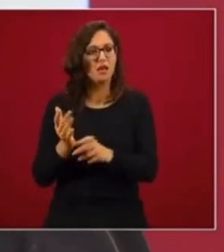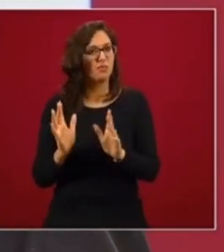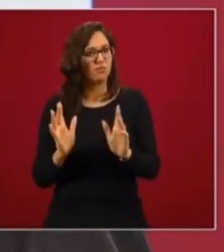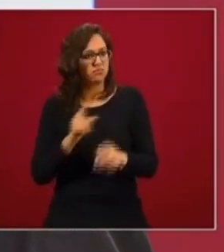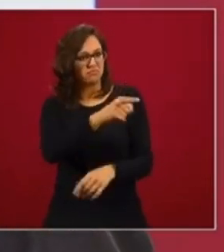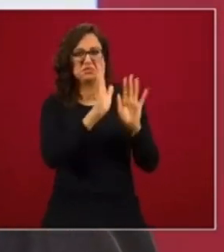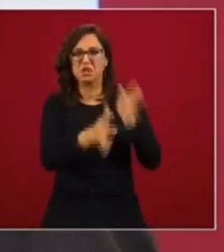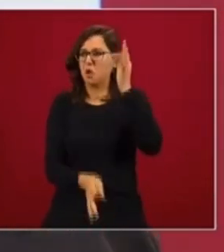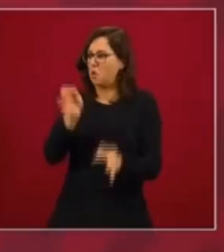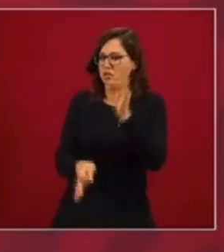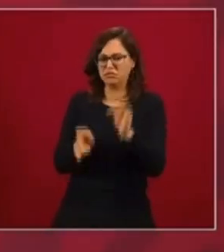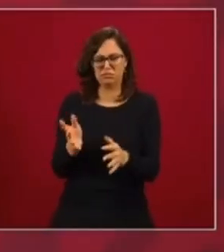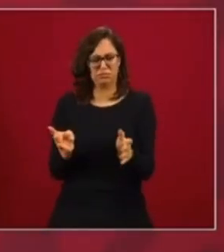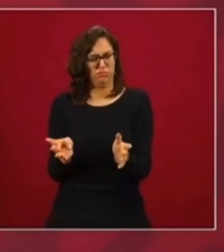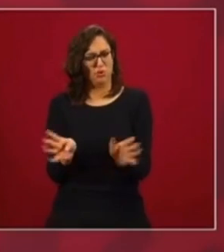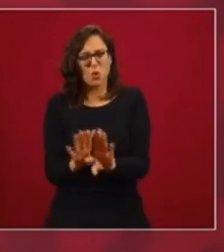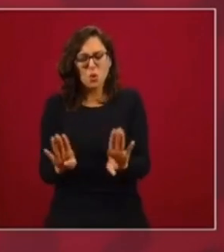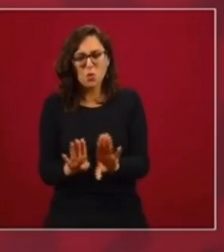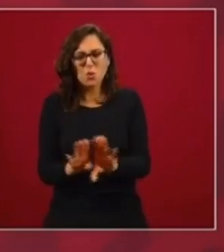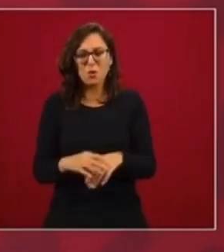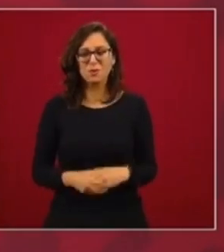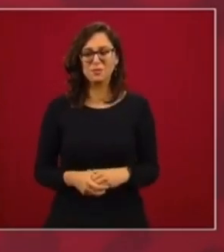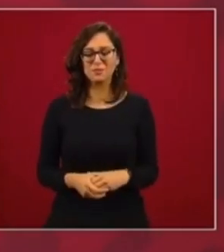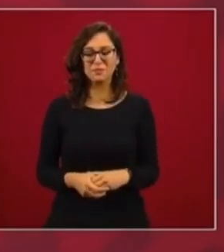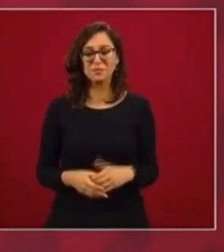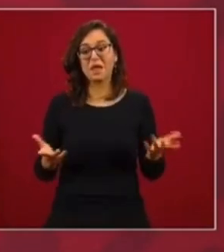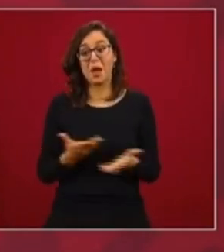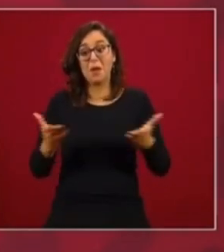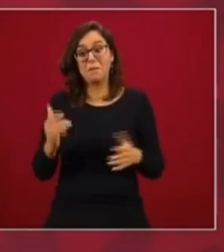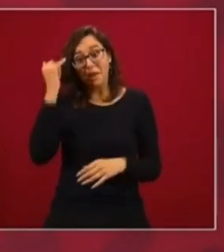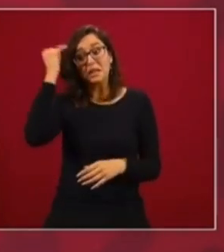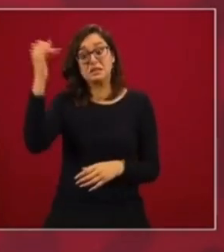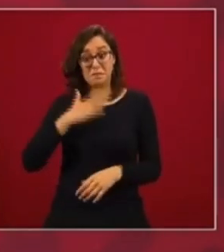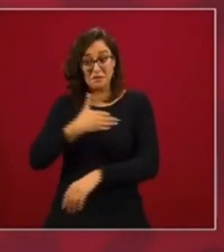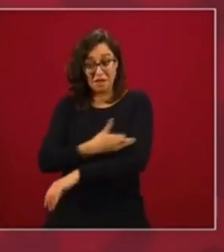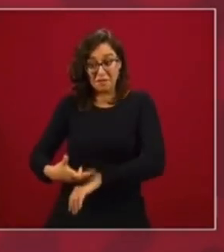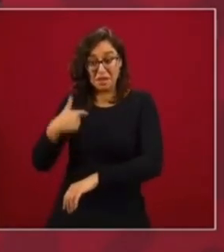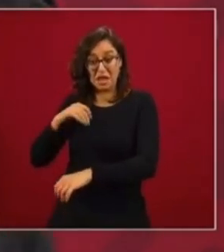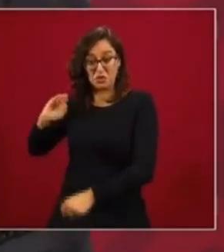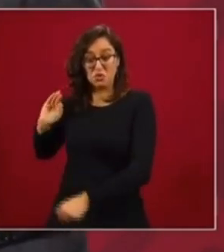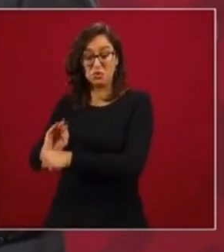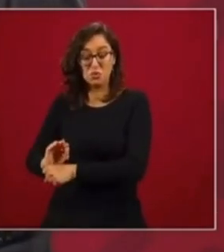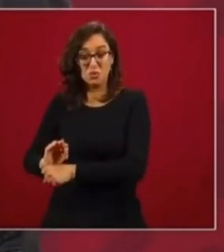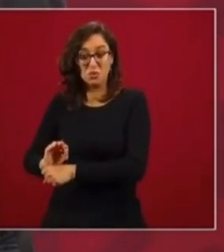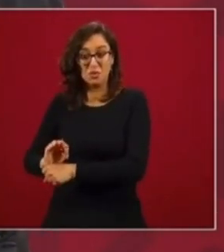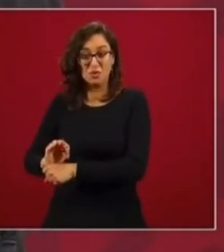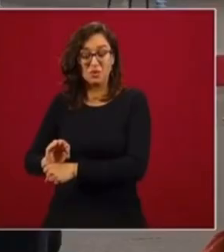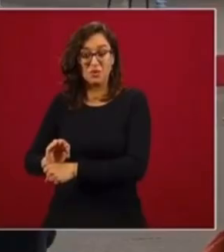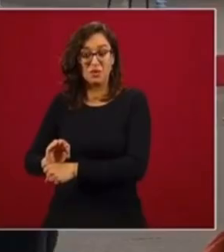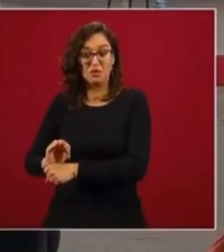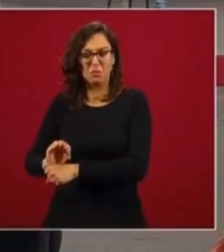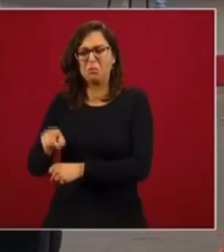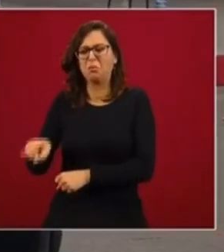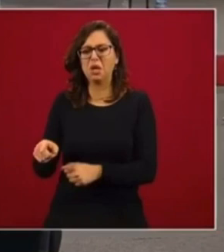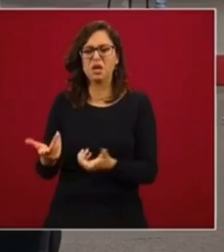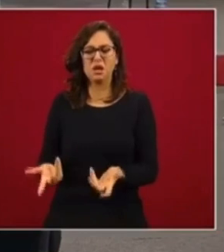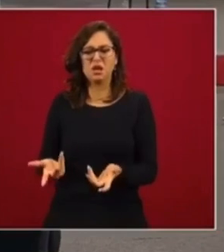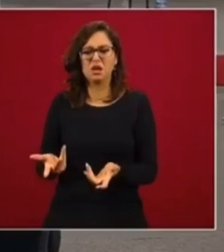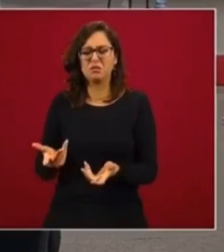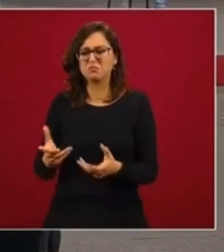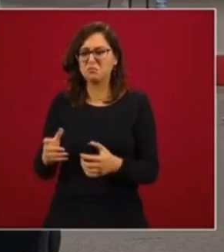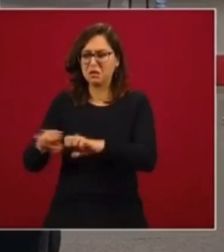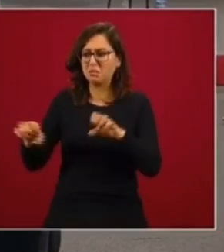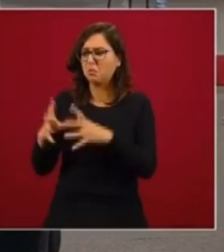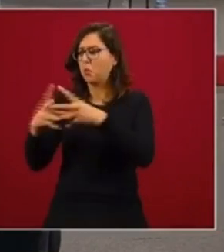imagínense. Si yo protegiera a mis familiares, pues no desaparece el